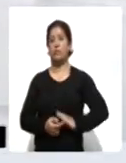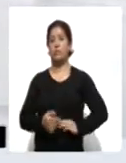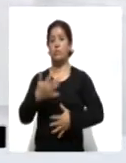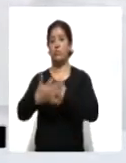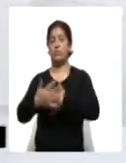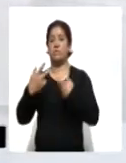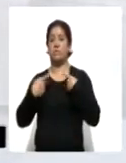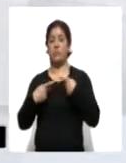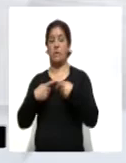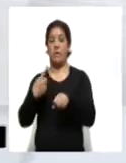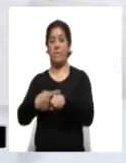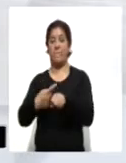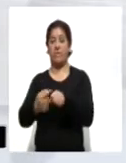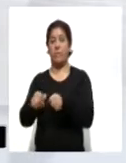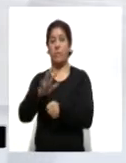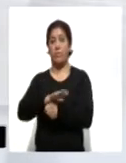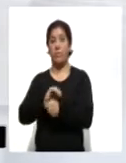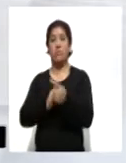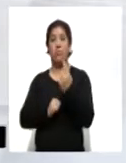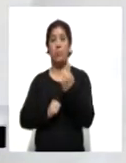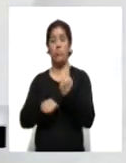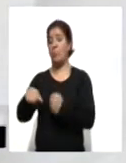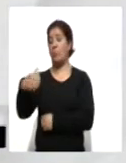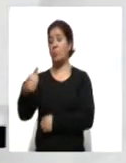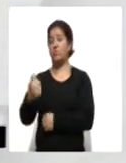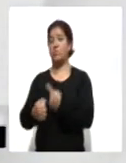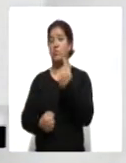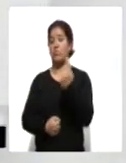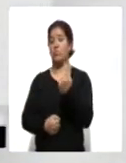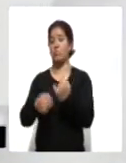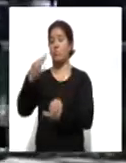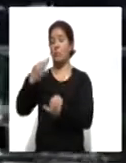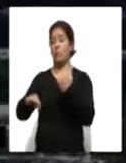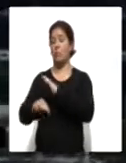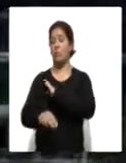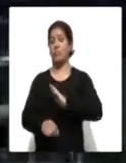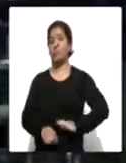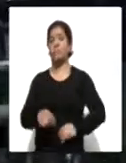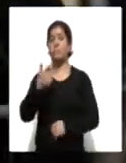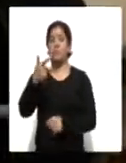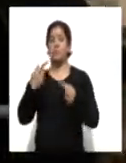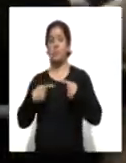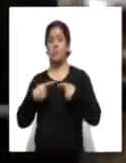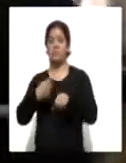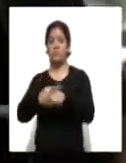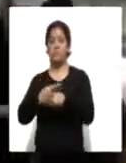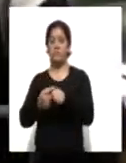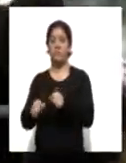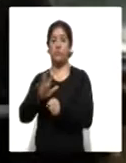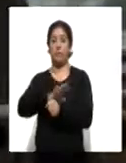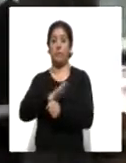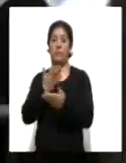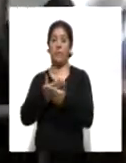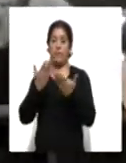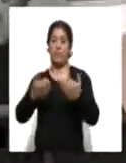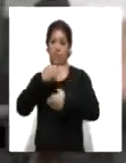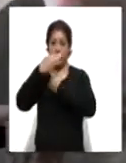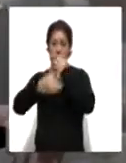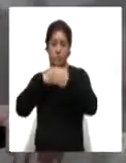Tecopilco 15, Benito Juárez 11 y Emiliano Zapata 7. Con información de la redacción, Ahora Noticias.